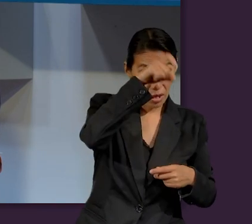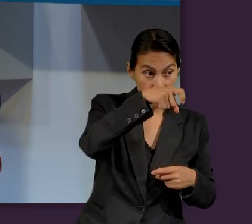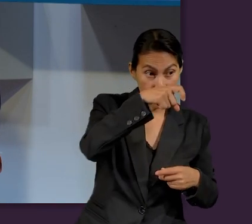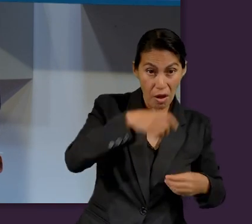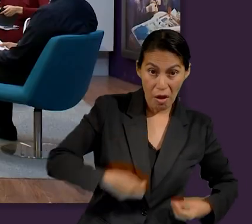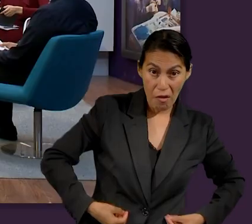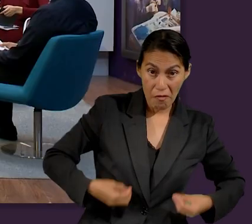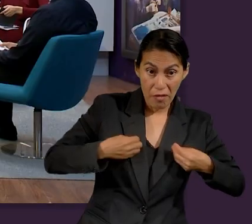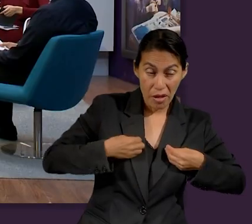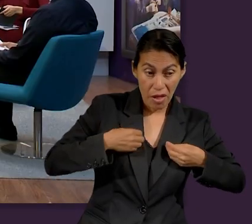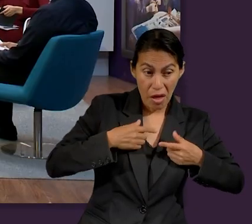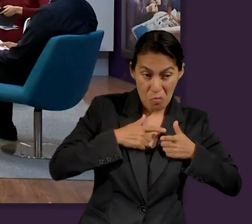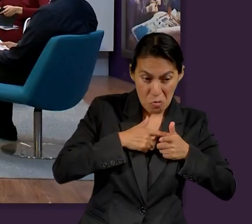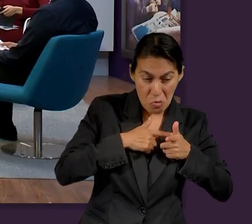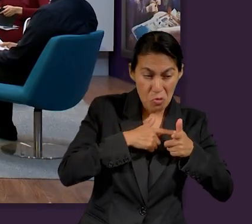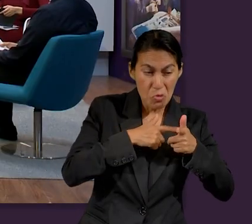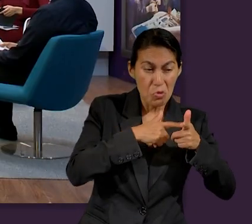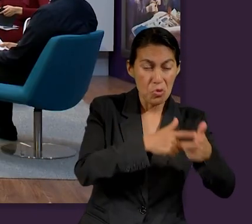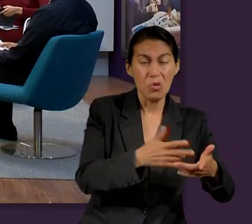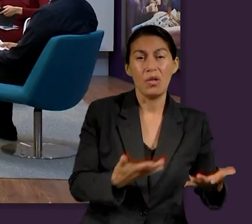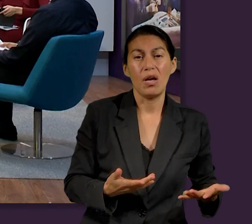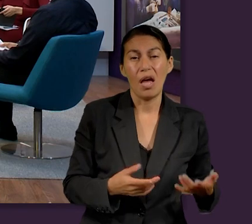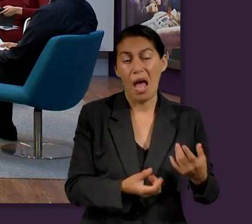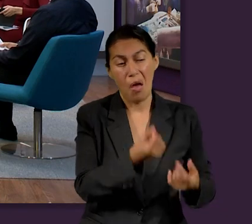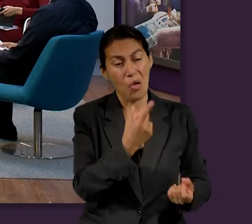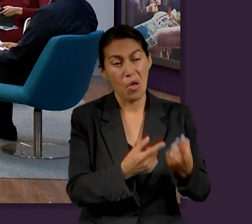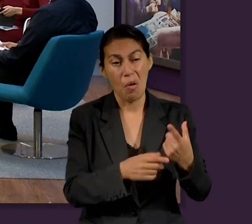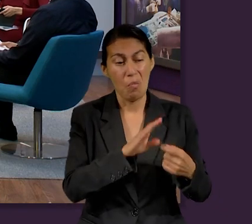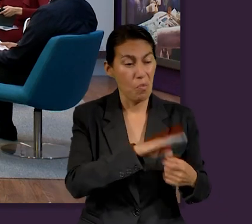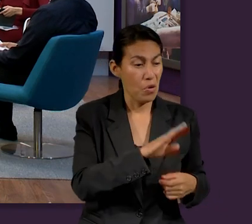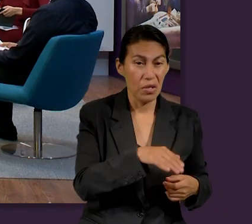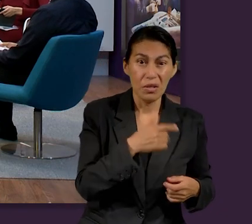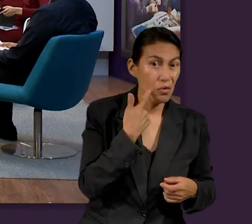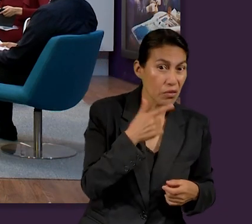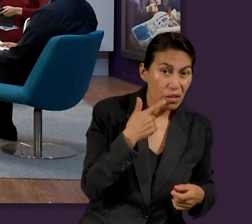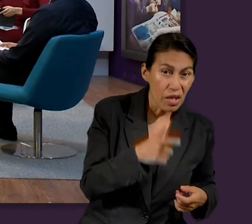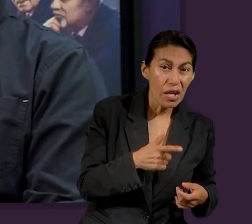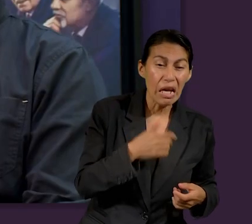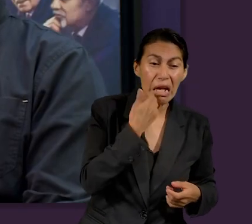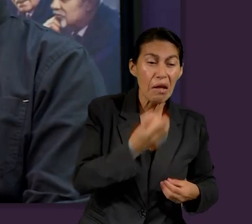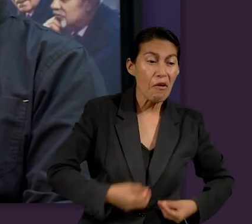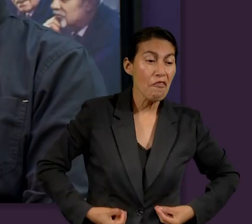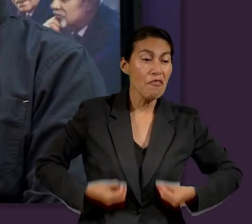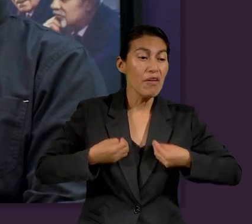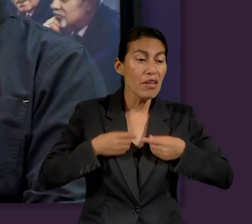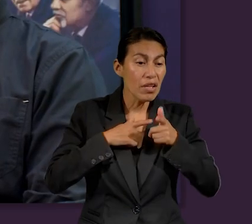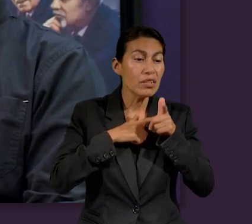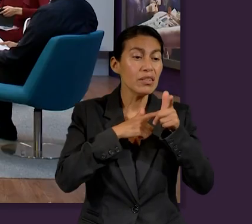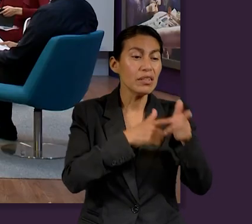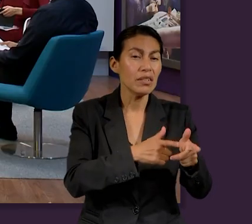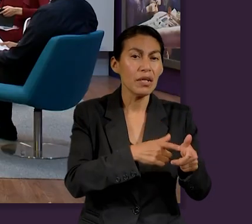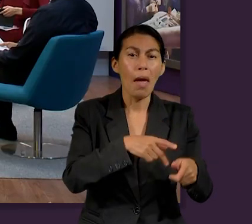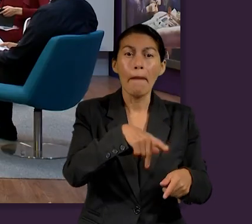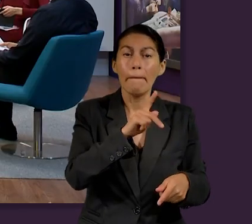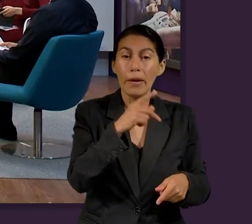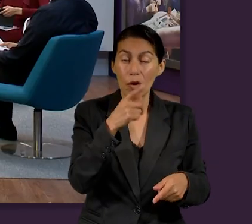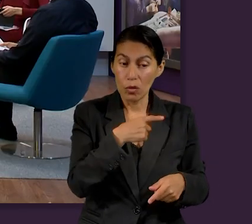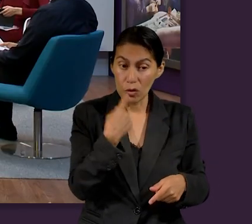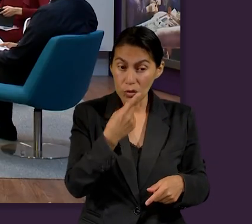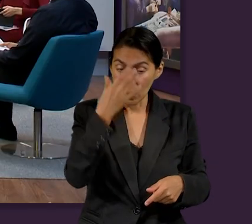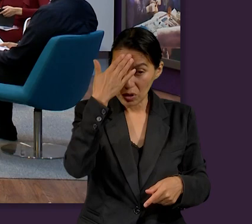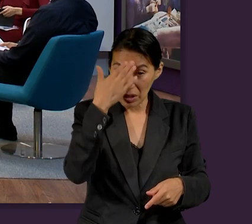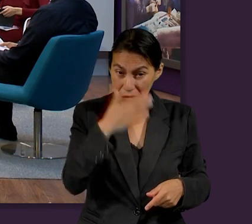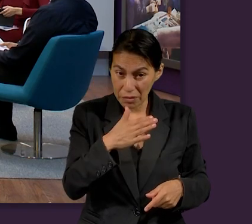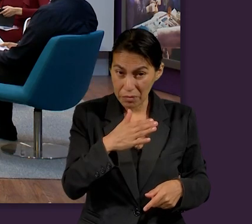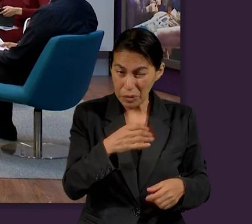va en busca de la fuente de la vida. Sin embargo, nosotros creemos que la